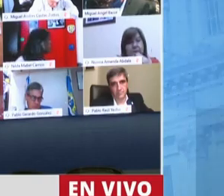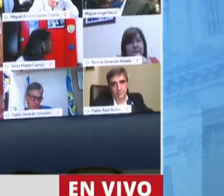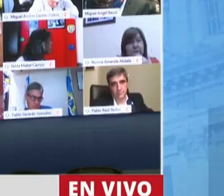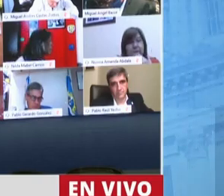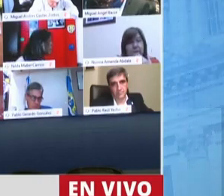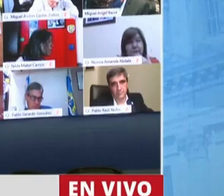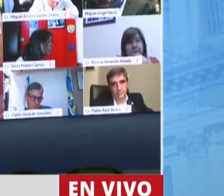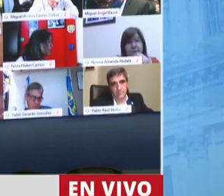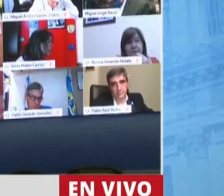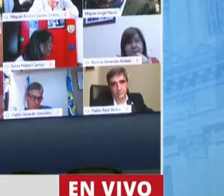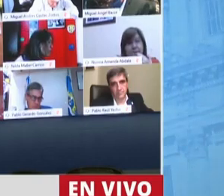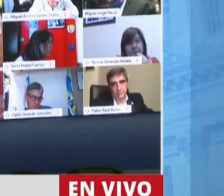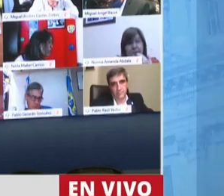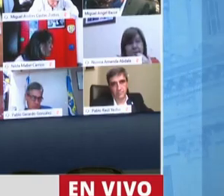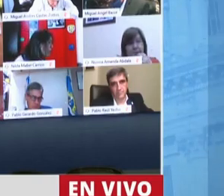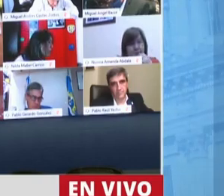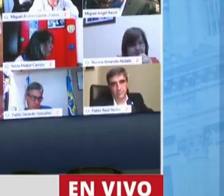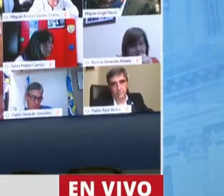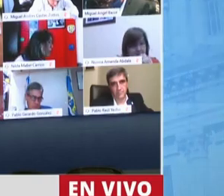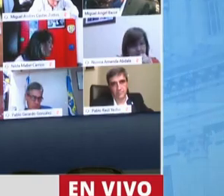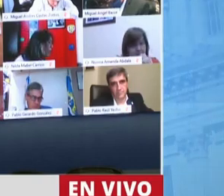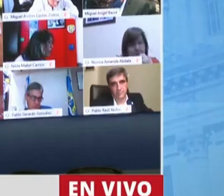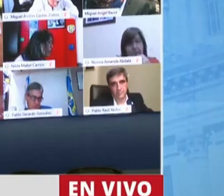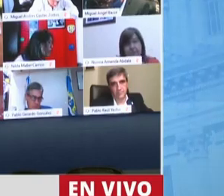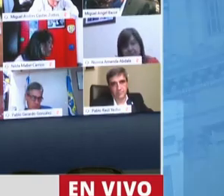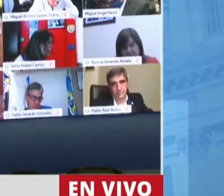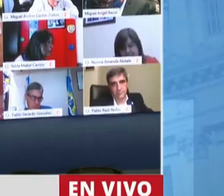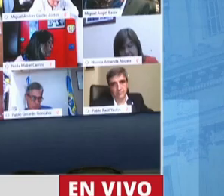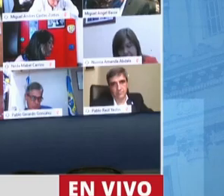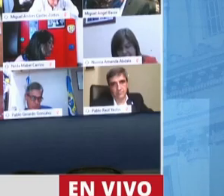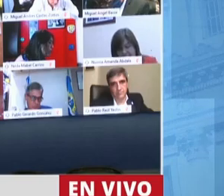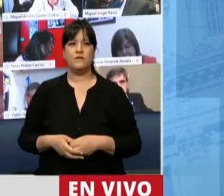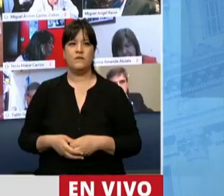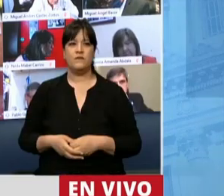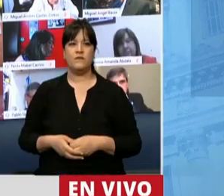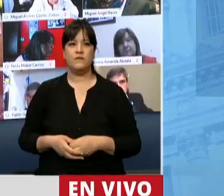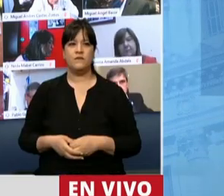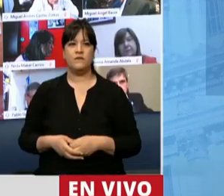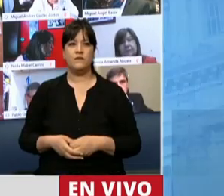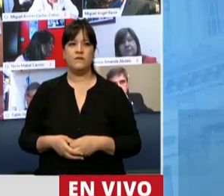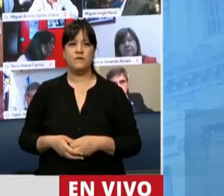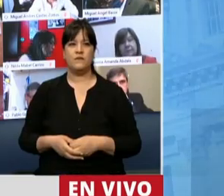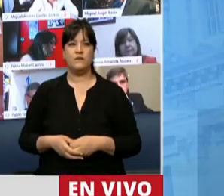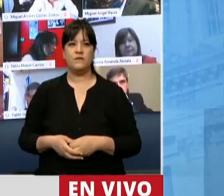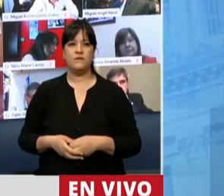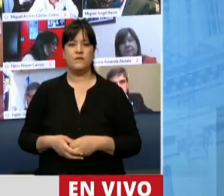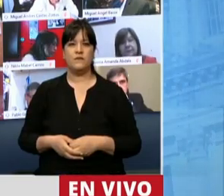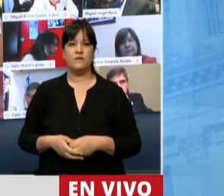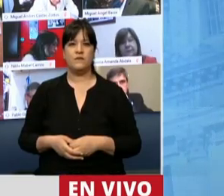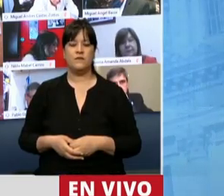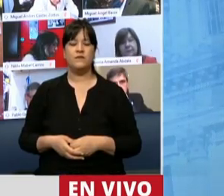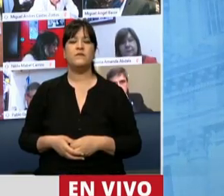territorio argentino y a muchas actividades. Así que quiero alertar, presidente, para que el gobierno, quienes tienen la